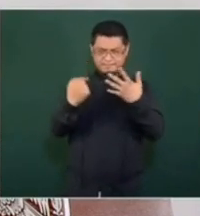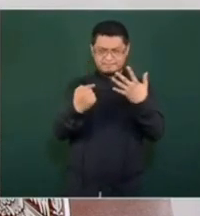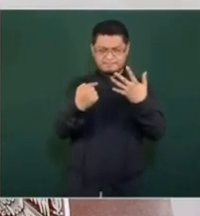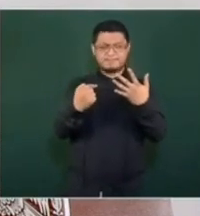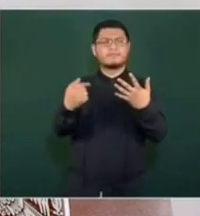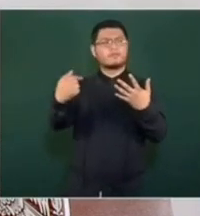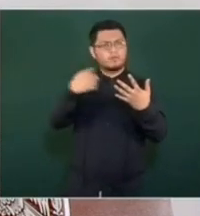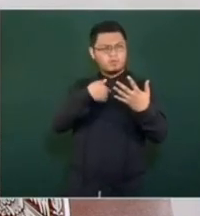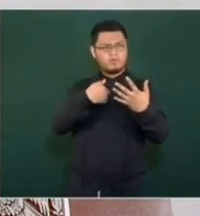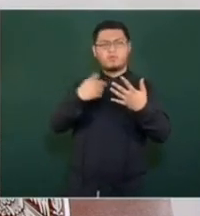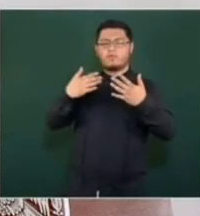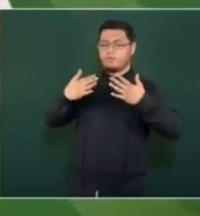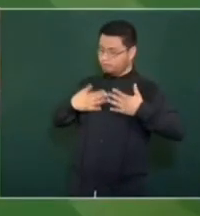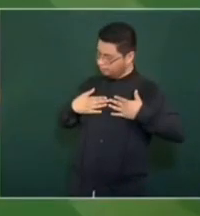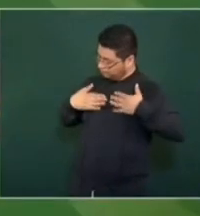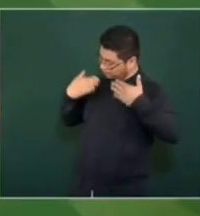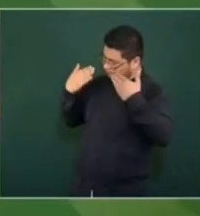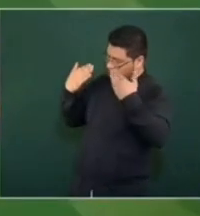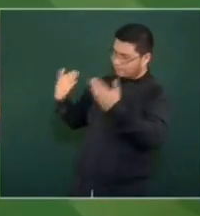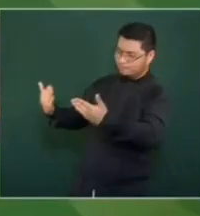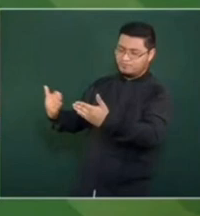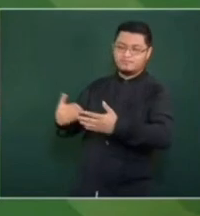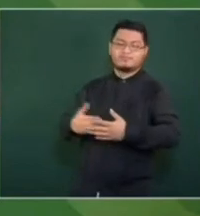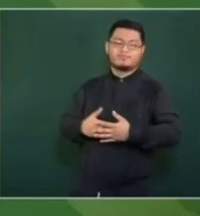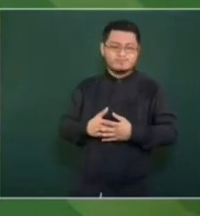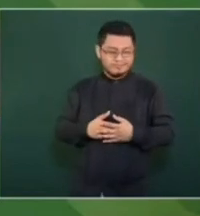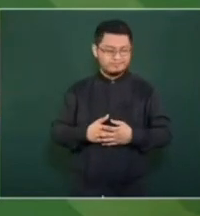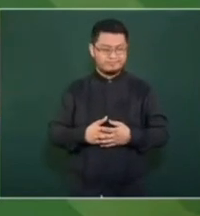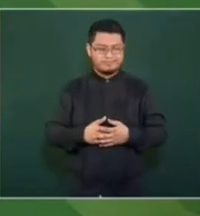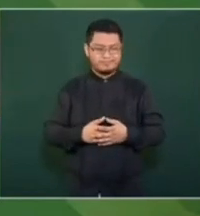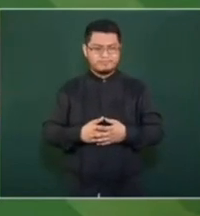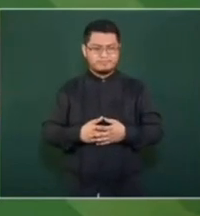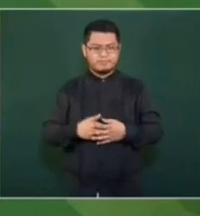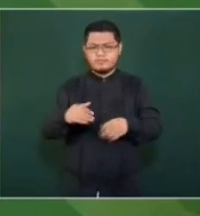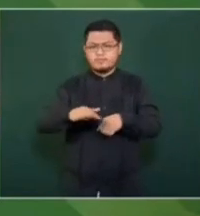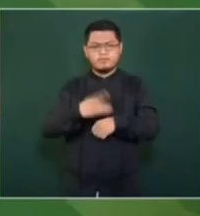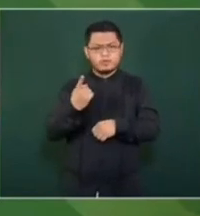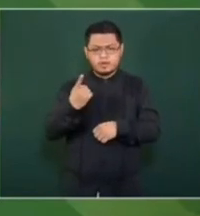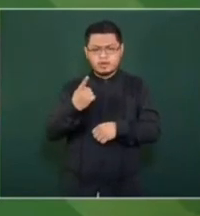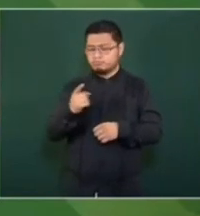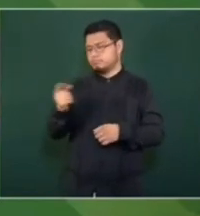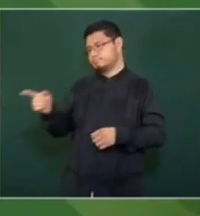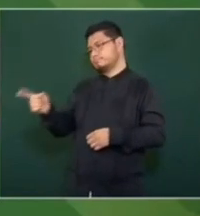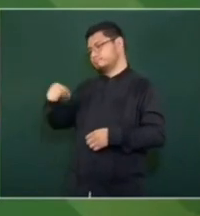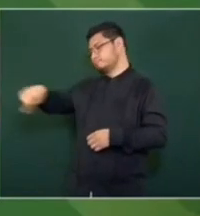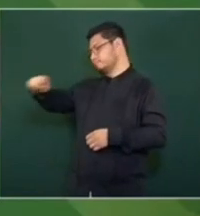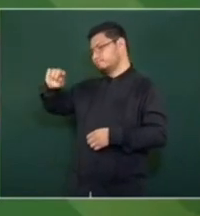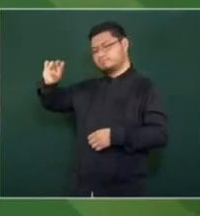confianza que lo hagan, porque se derechizó mucho la UNAM,